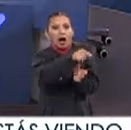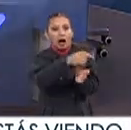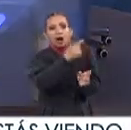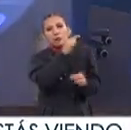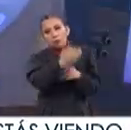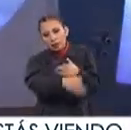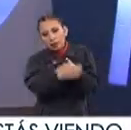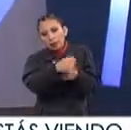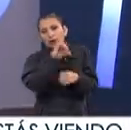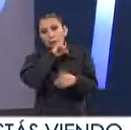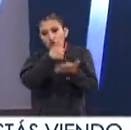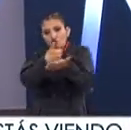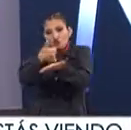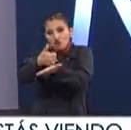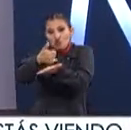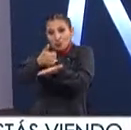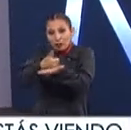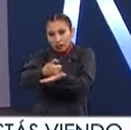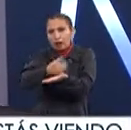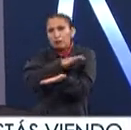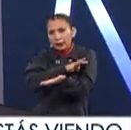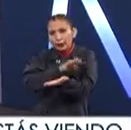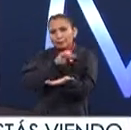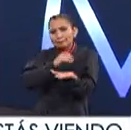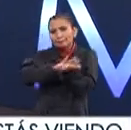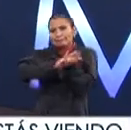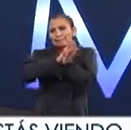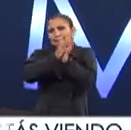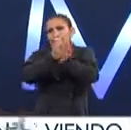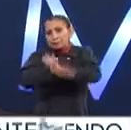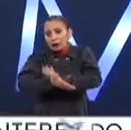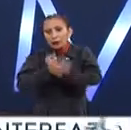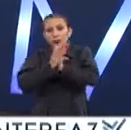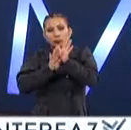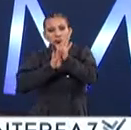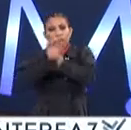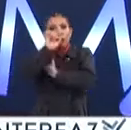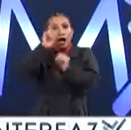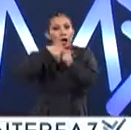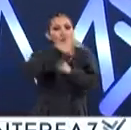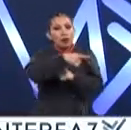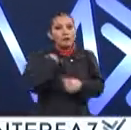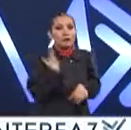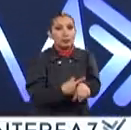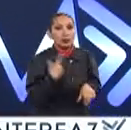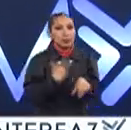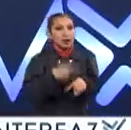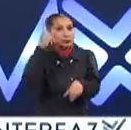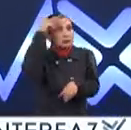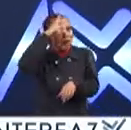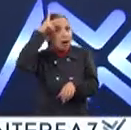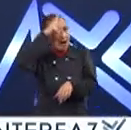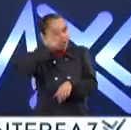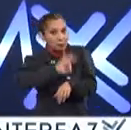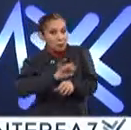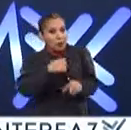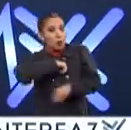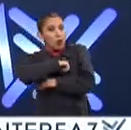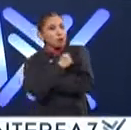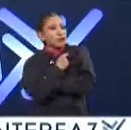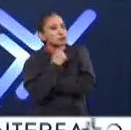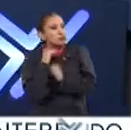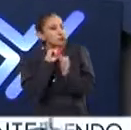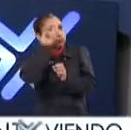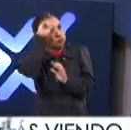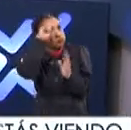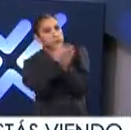importante es actuar rápidamente También puede generar el disparo De algunos padecimientos psicológicos Que tal vez estaban ahí Y